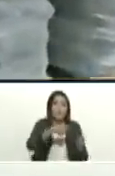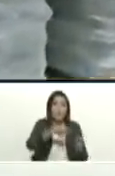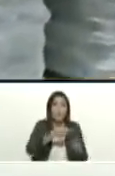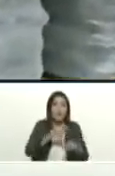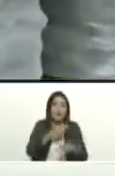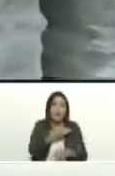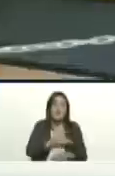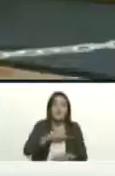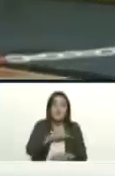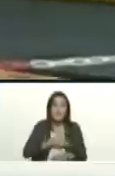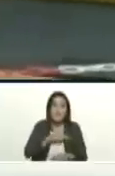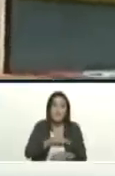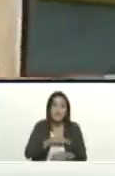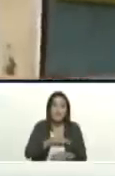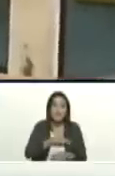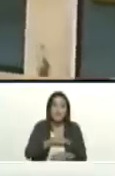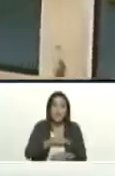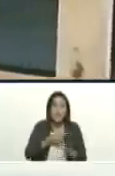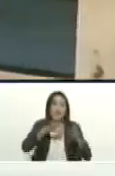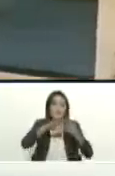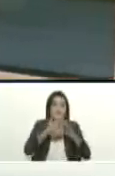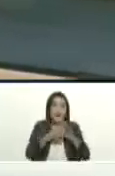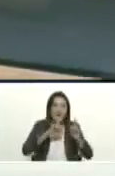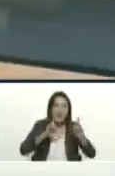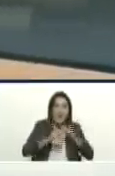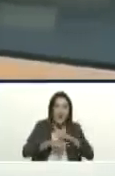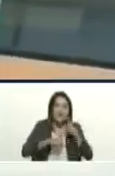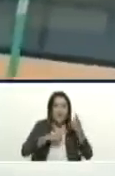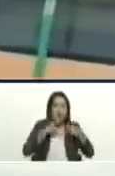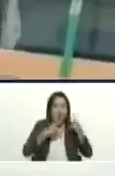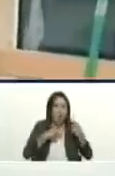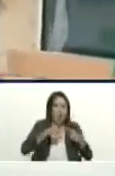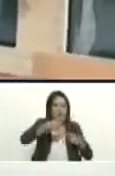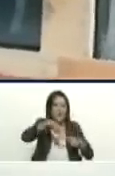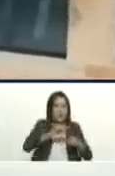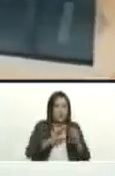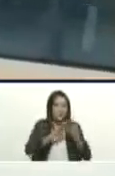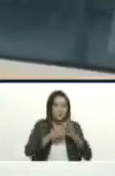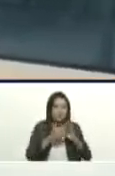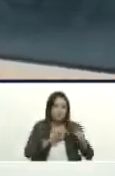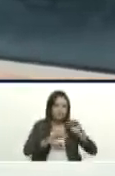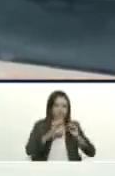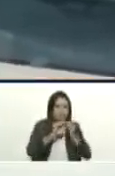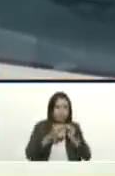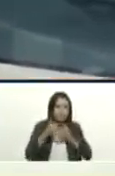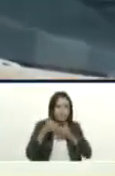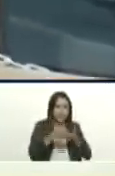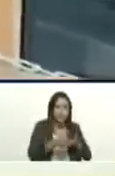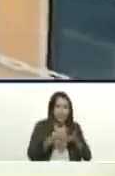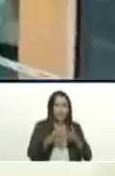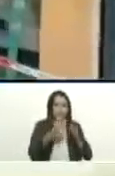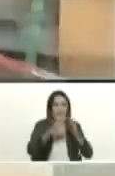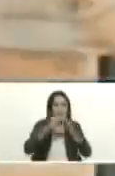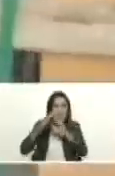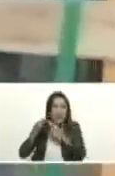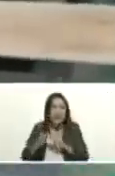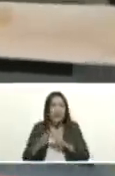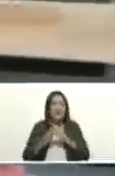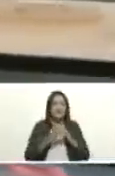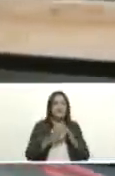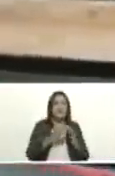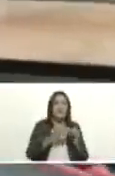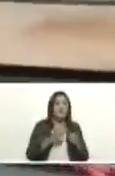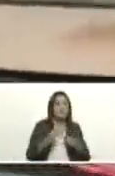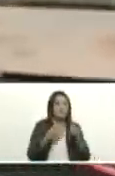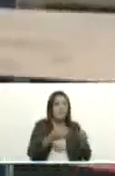barrio tricolor para incrementar las acciones en la gran misión barrio nuevo barrio